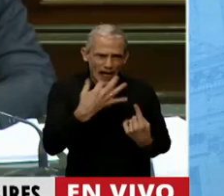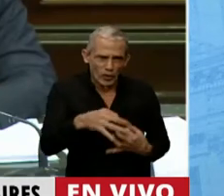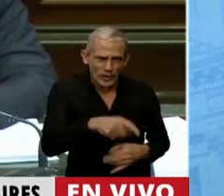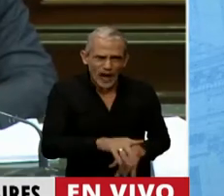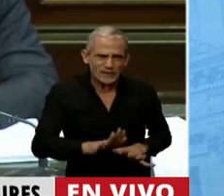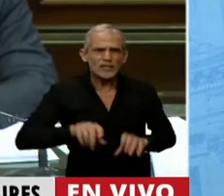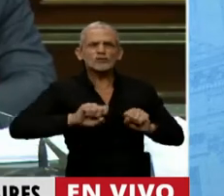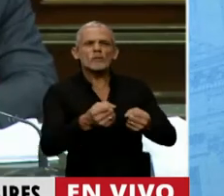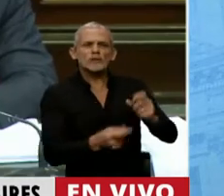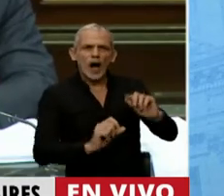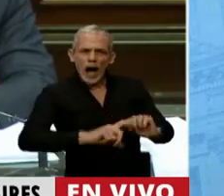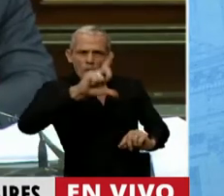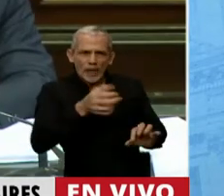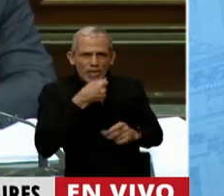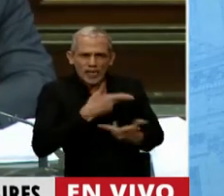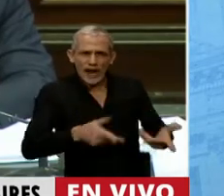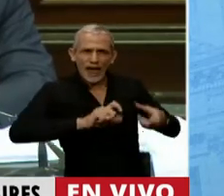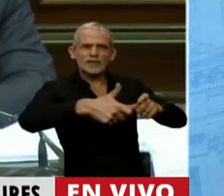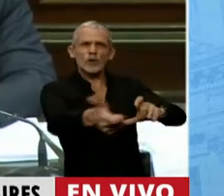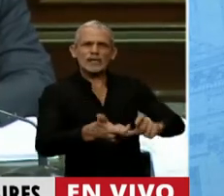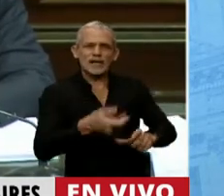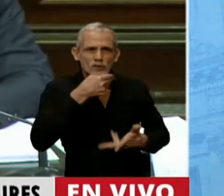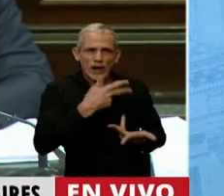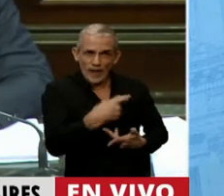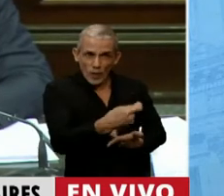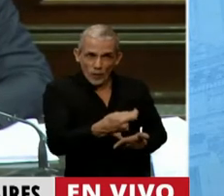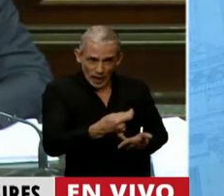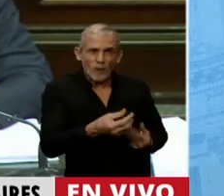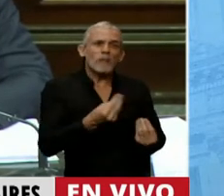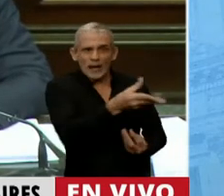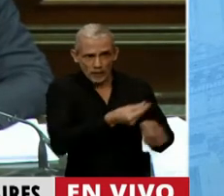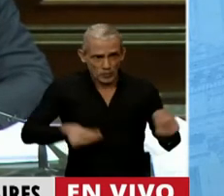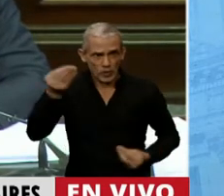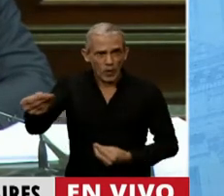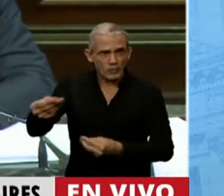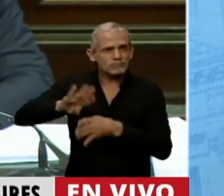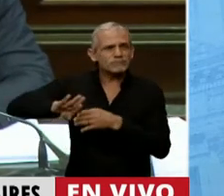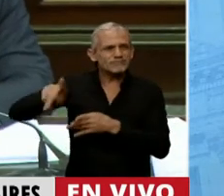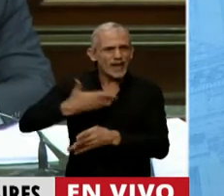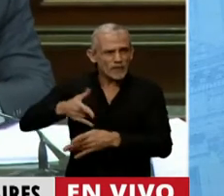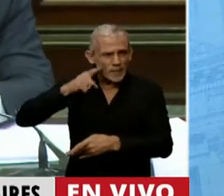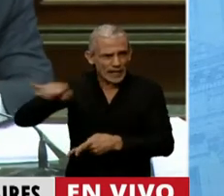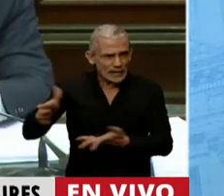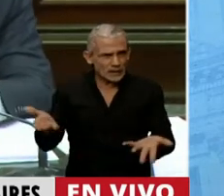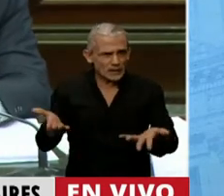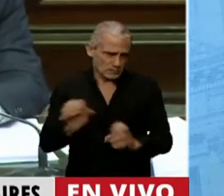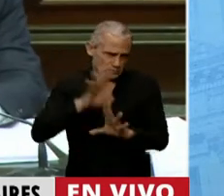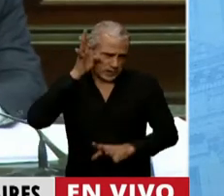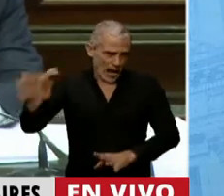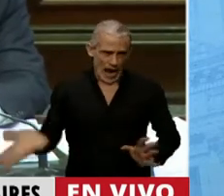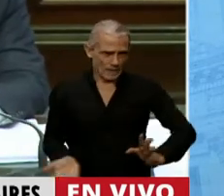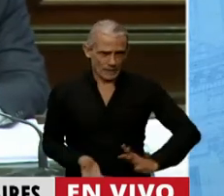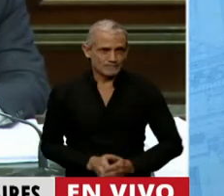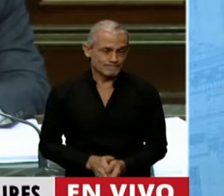con la suspensión de la movilidad jubilatoria. Es realmente una situación muy grave porque